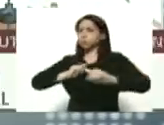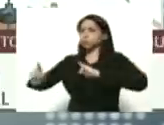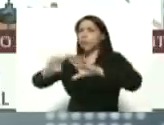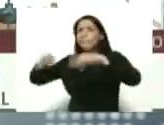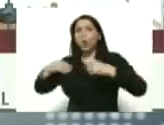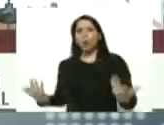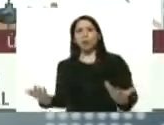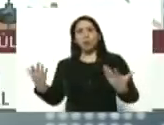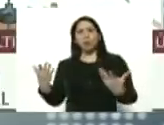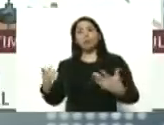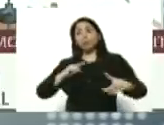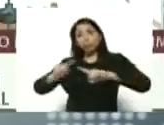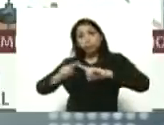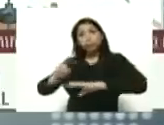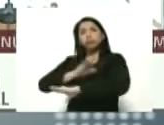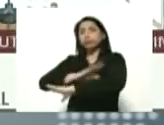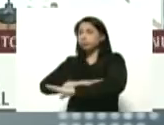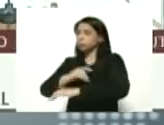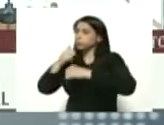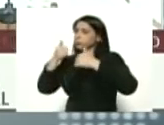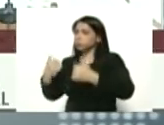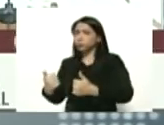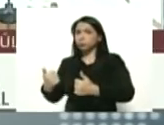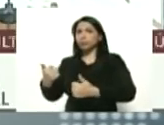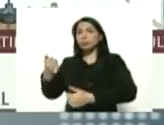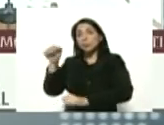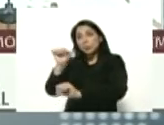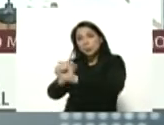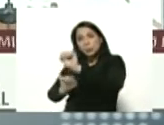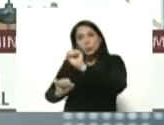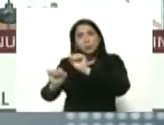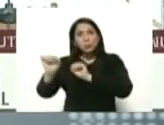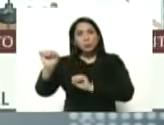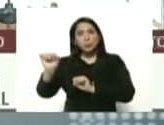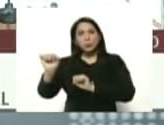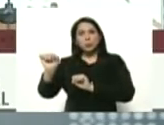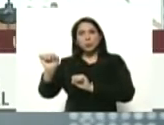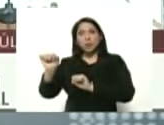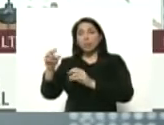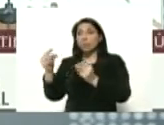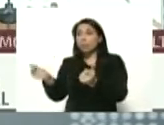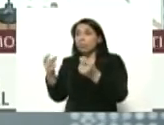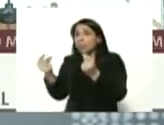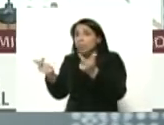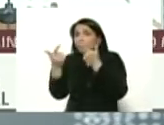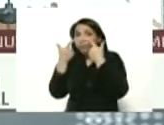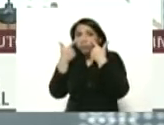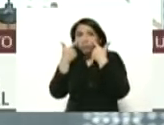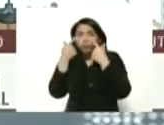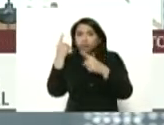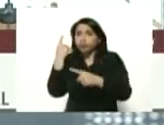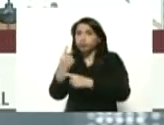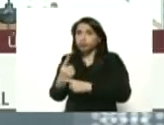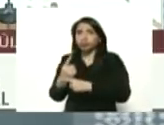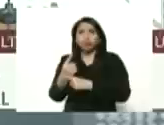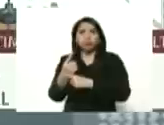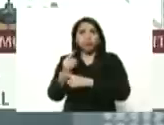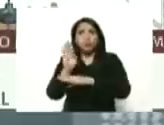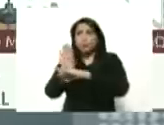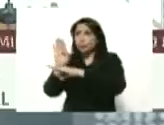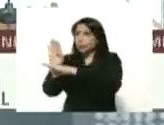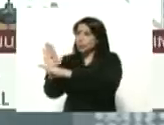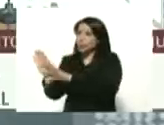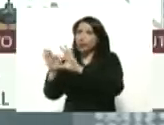en acción disciplinada en acción preventiva en estar mosca todo en cuidar la familia